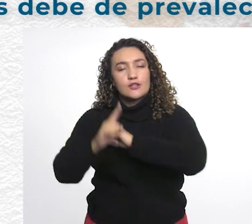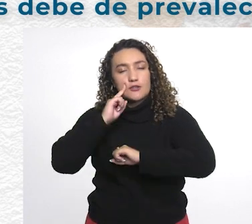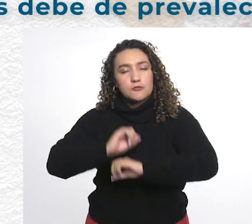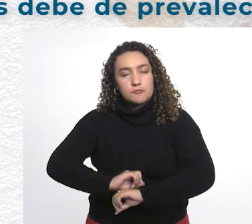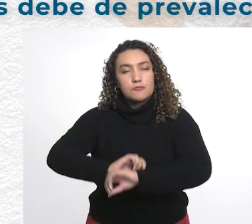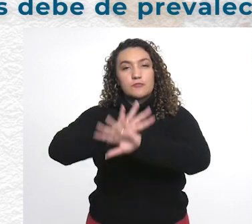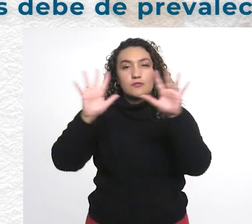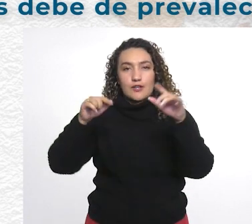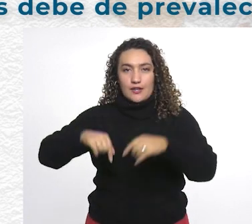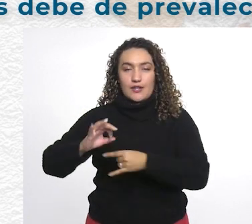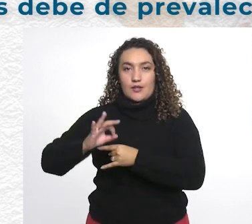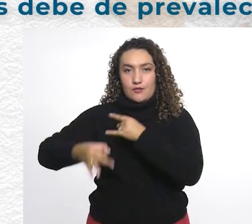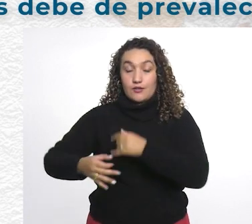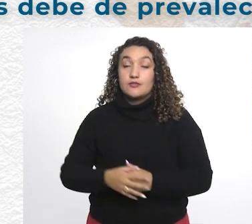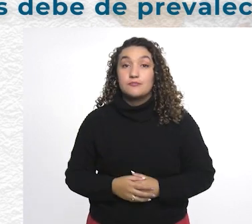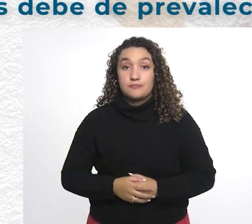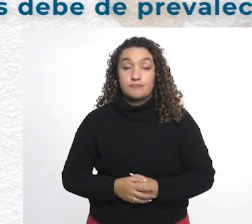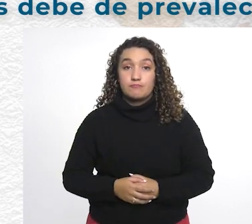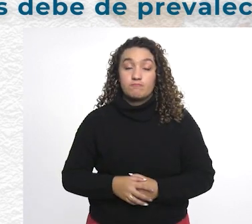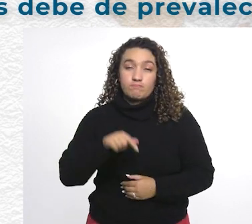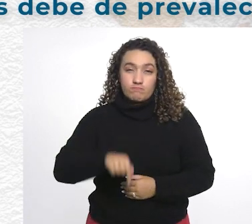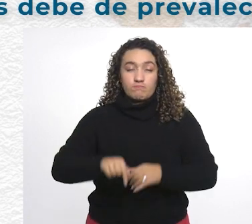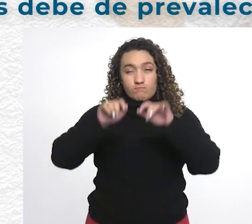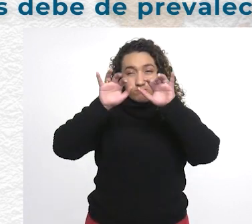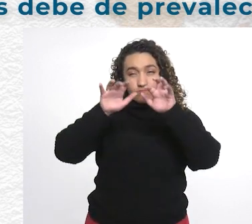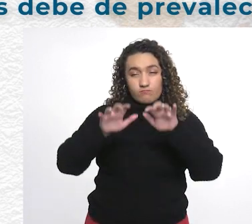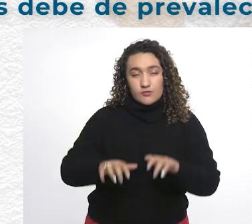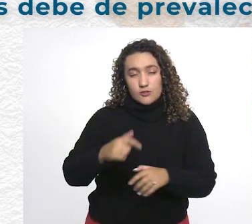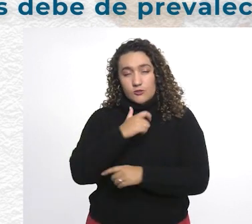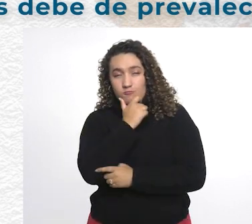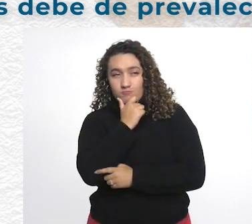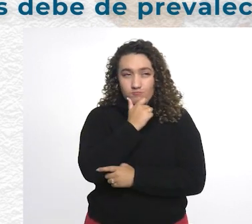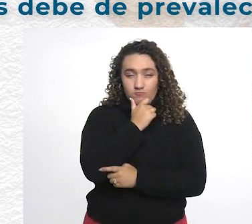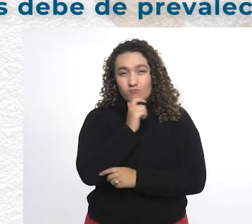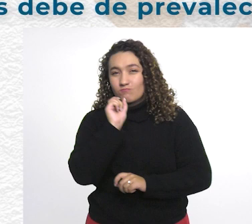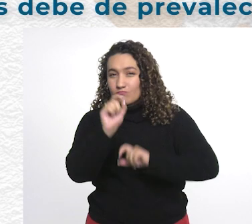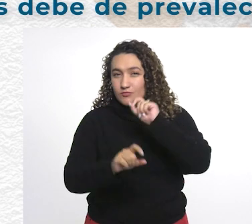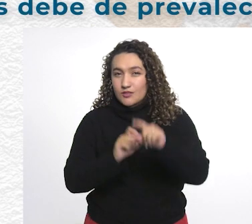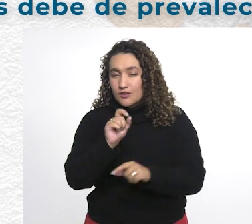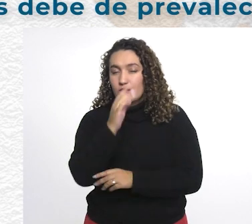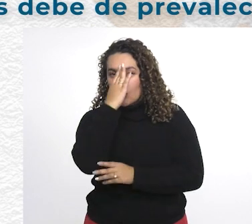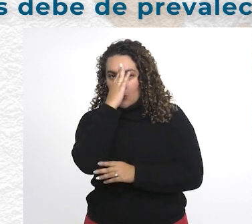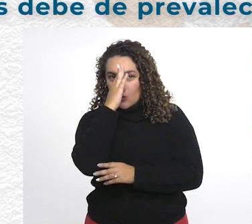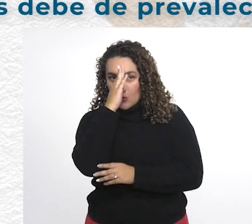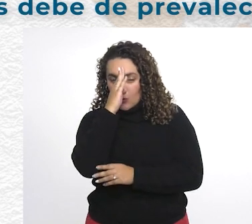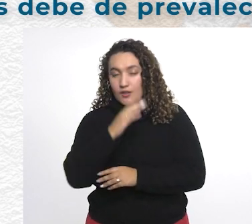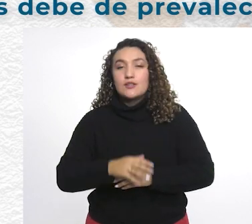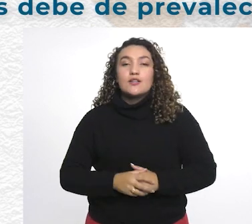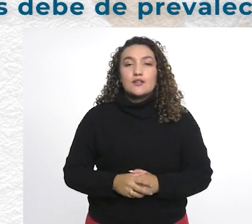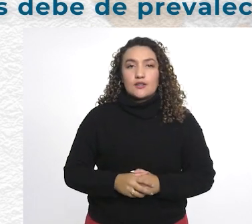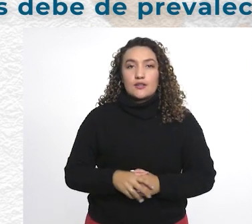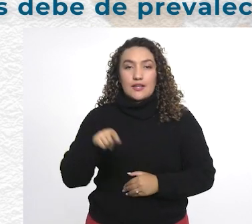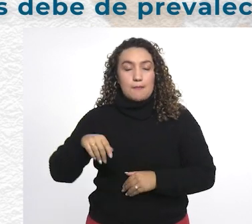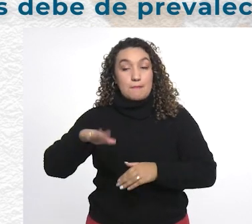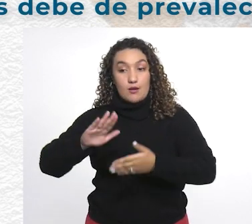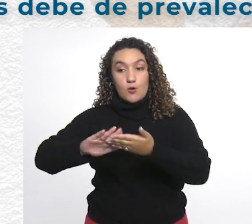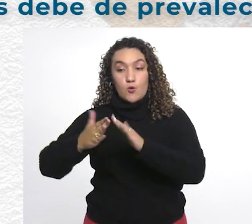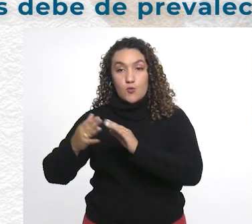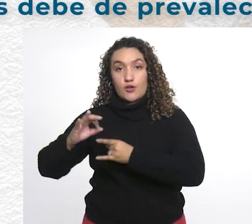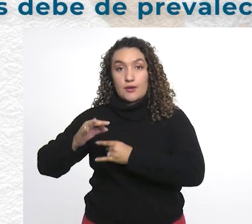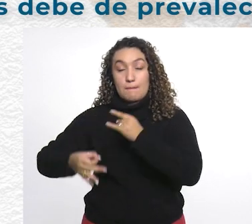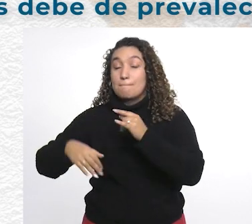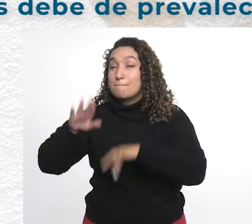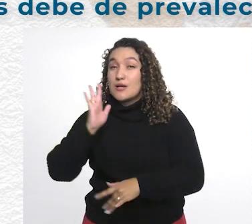algunas preguntas o dudas que pueden ser de gran relevancia para nuestra comunidad universitaria, en especial para nuestro estamento estudiante,